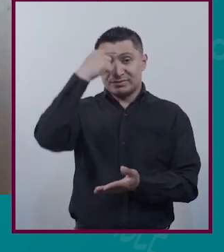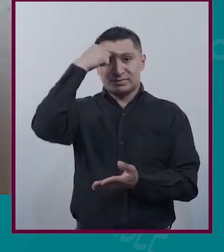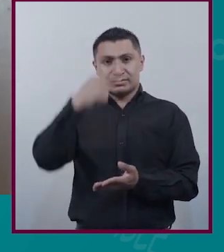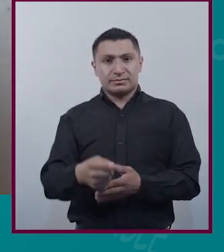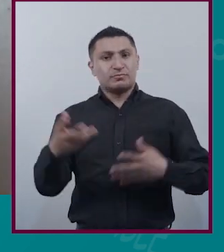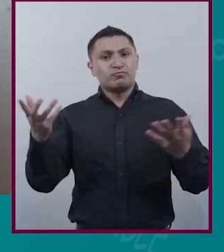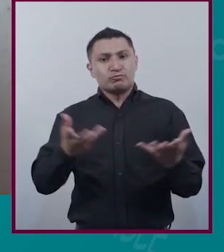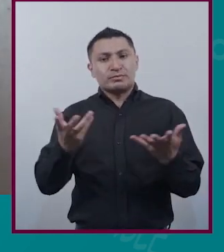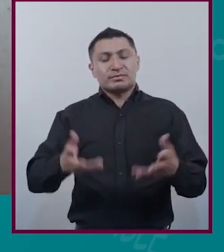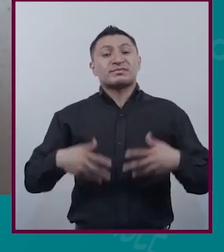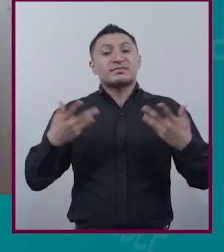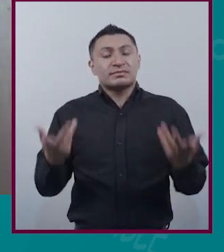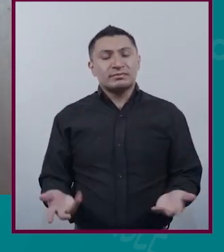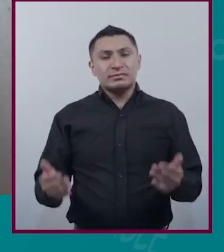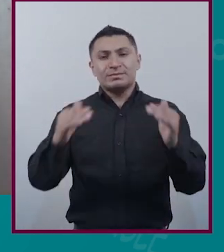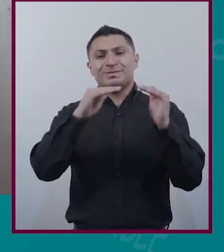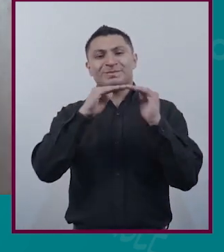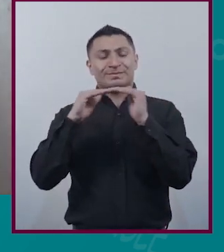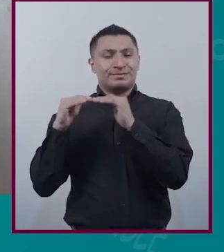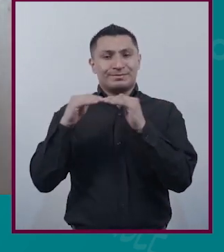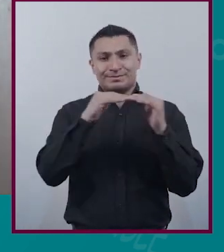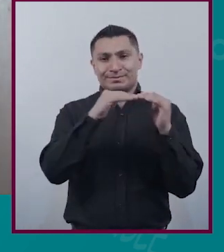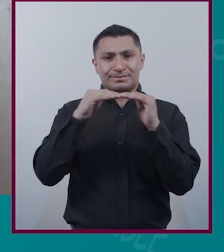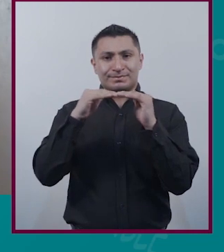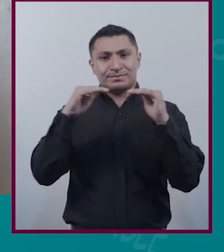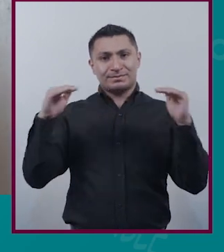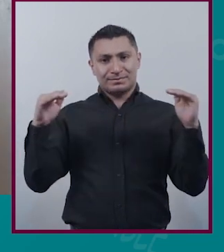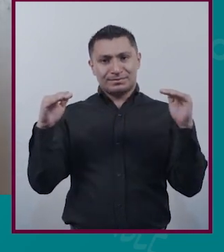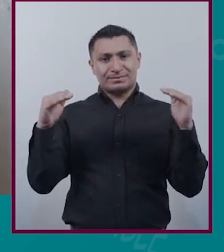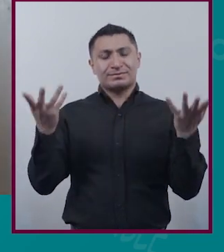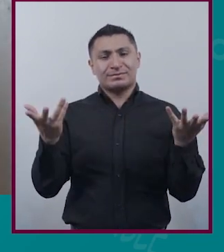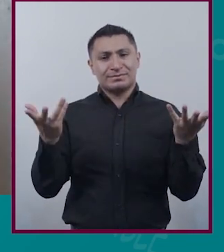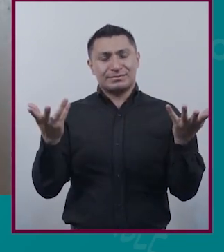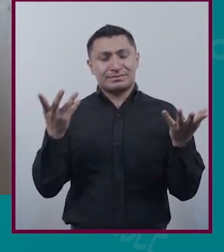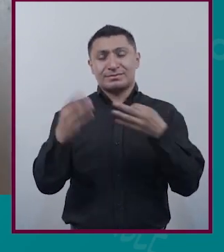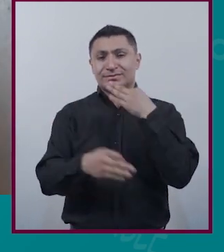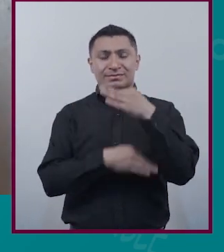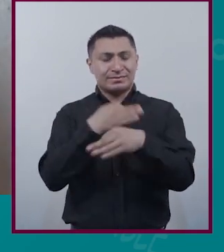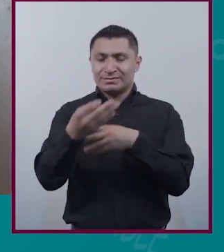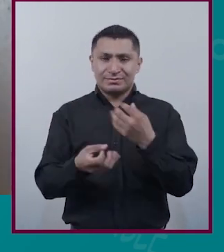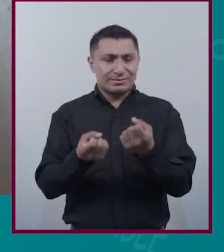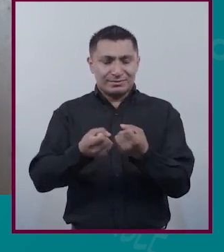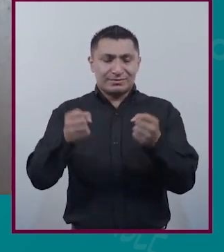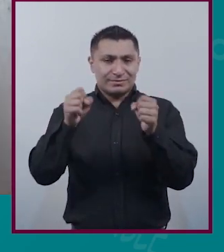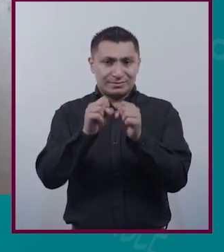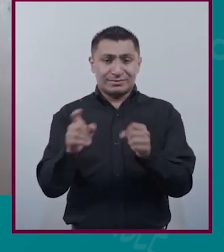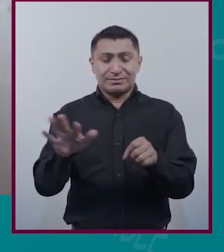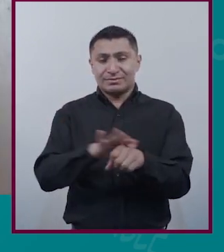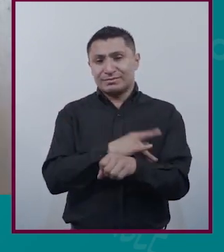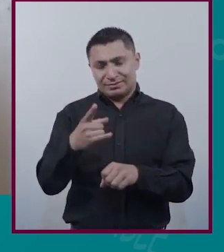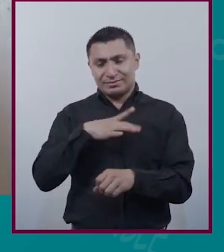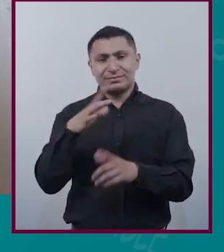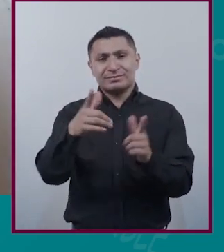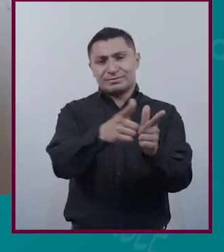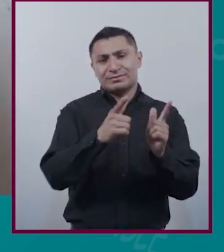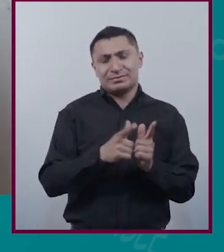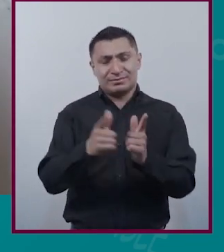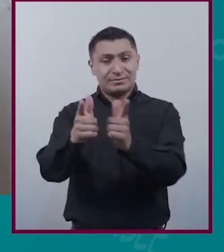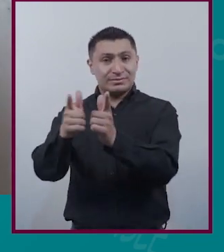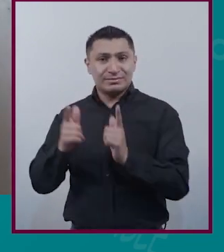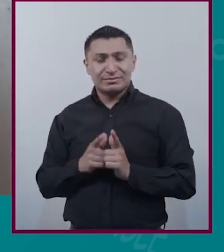hacer un equilibrio entre todos como sociedad Ya que existen grupos